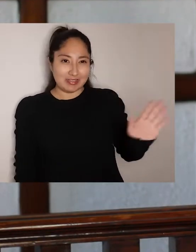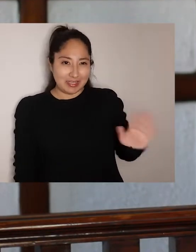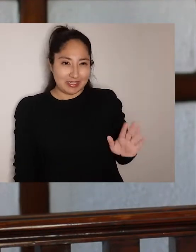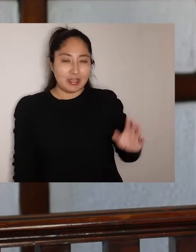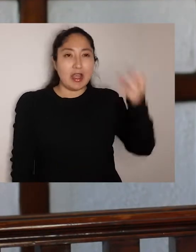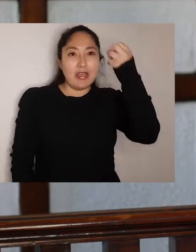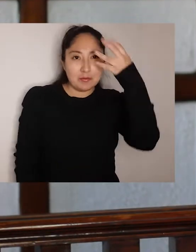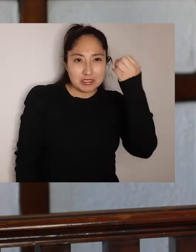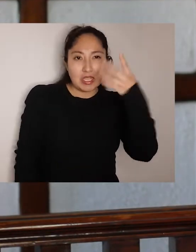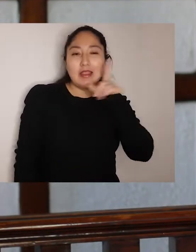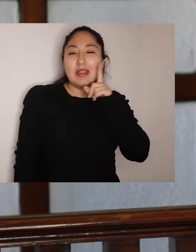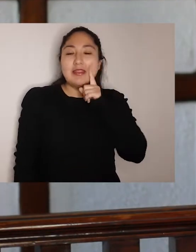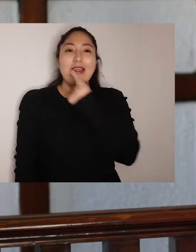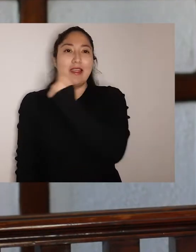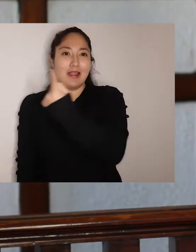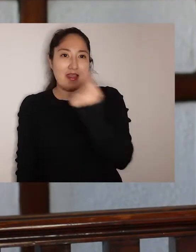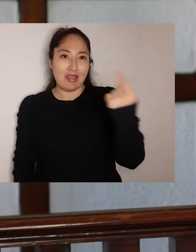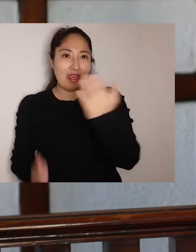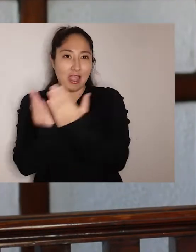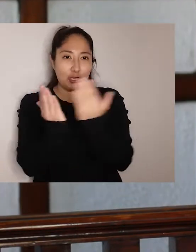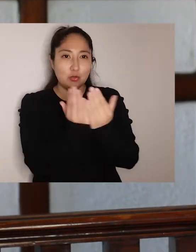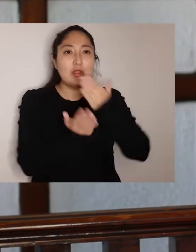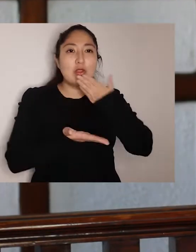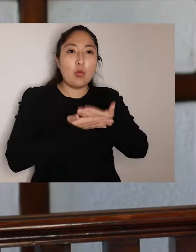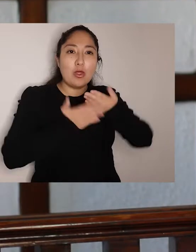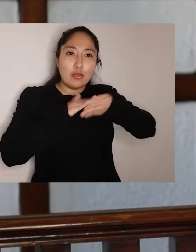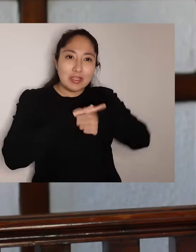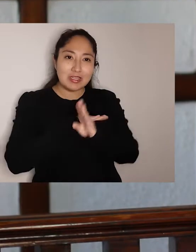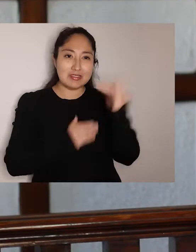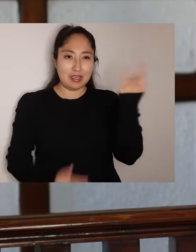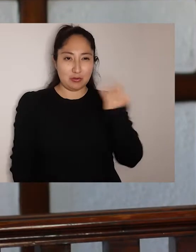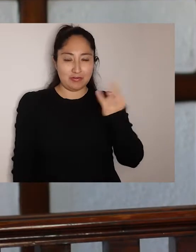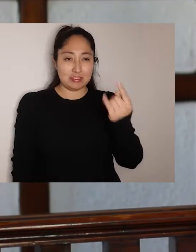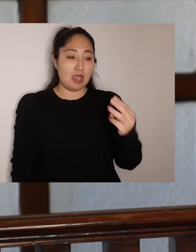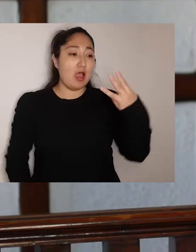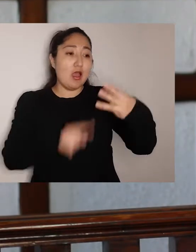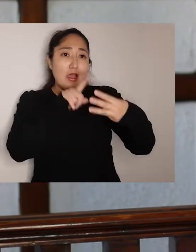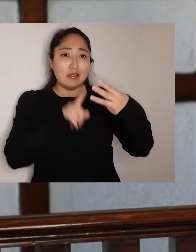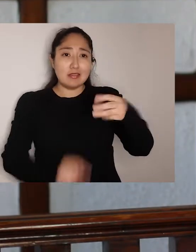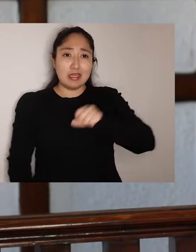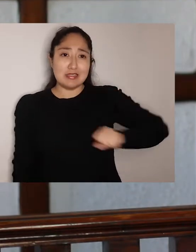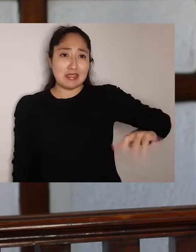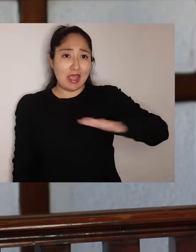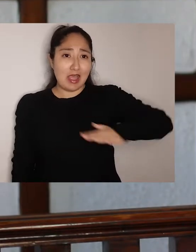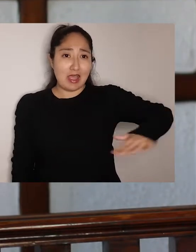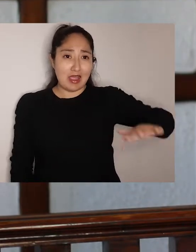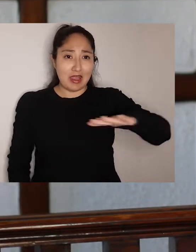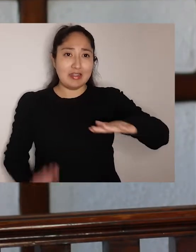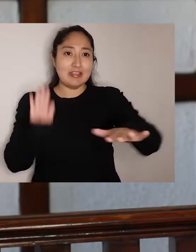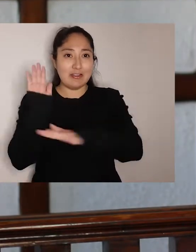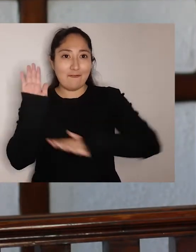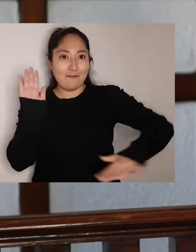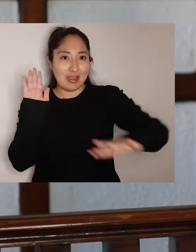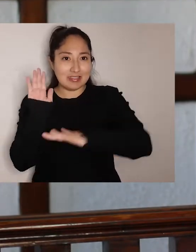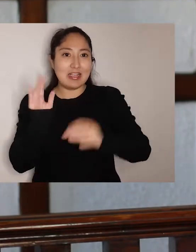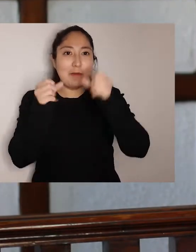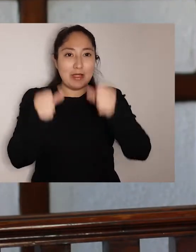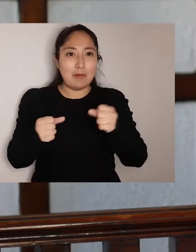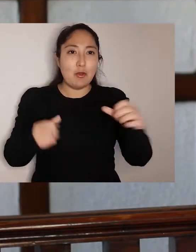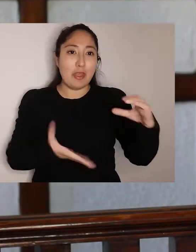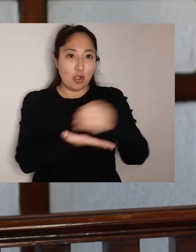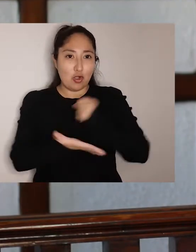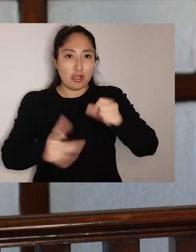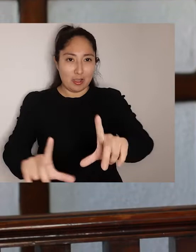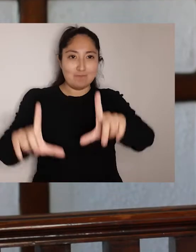de aprendizaje que posee cada estudiante al momento de su ingreso a la universidad en tres áreas consideradas básicas para el logro de la formación académica